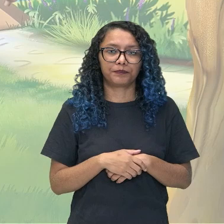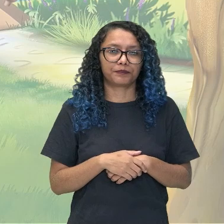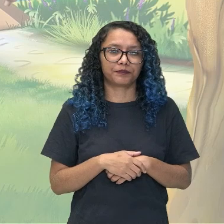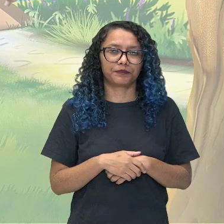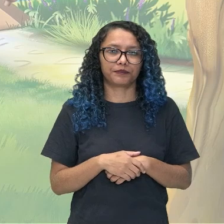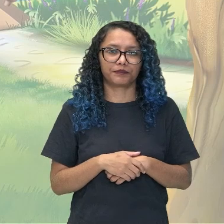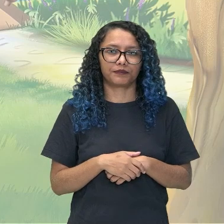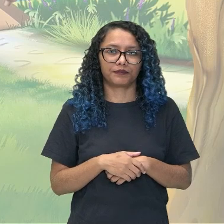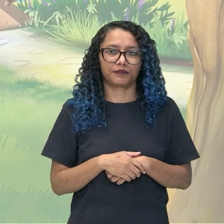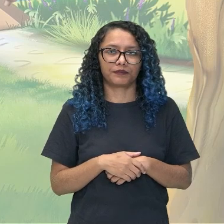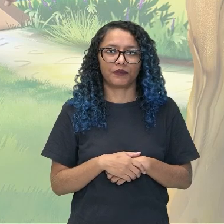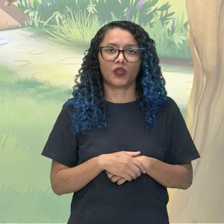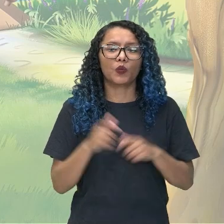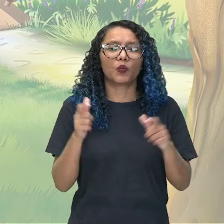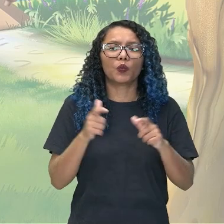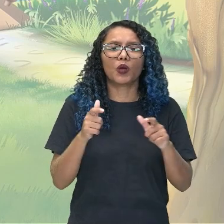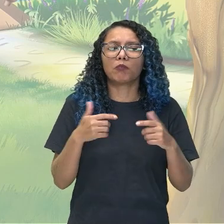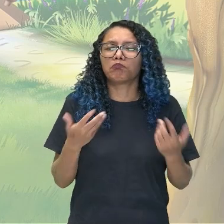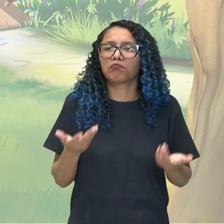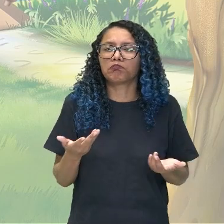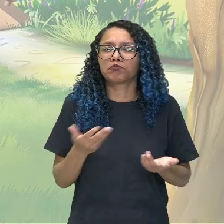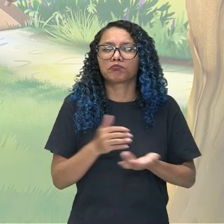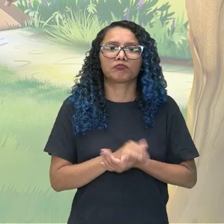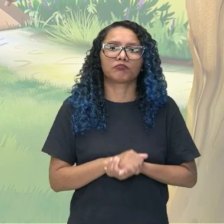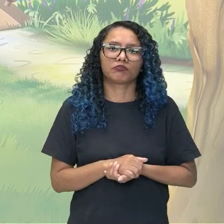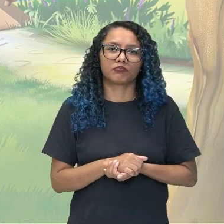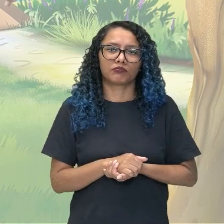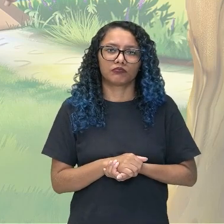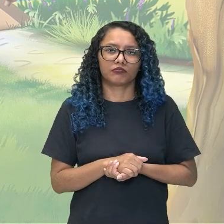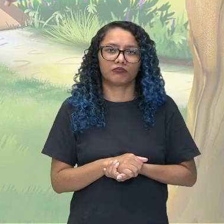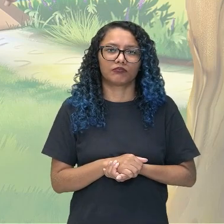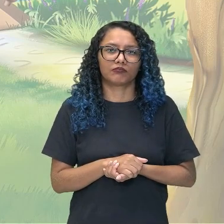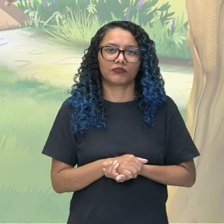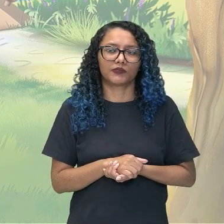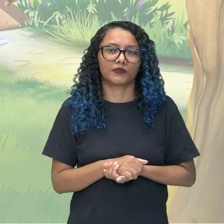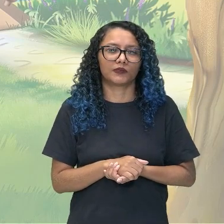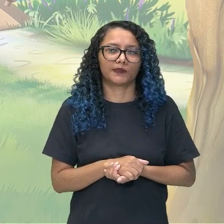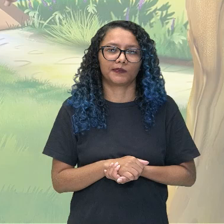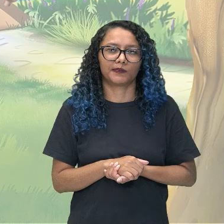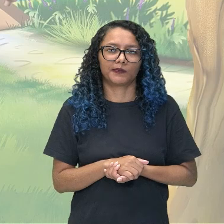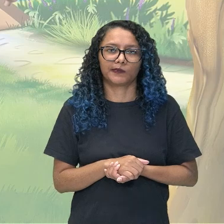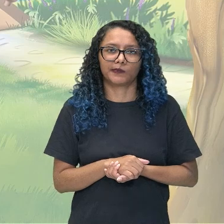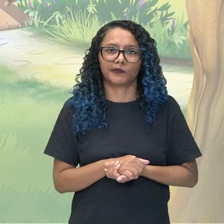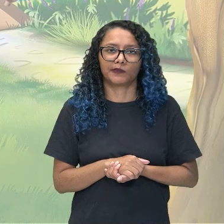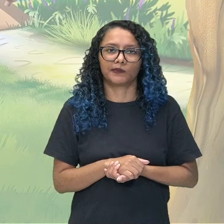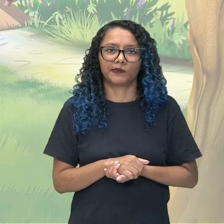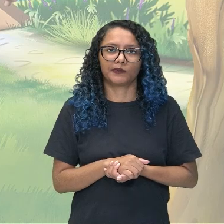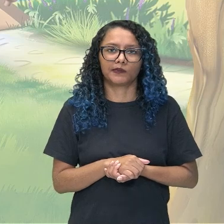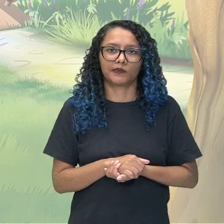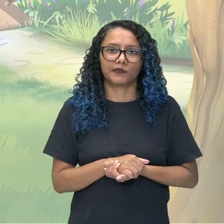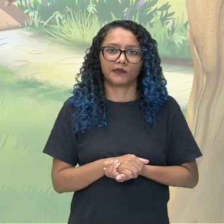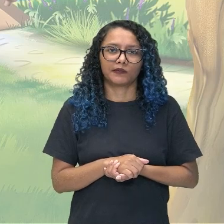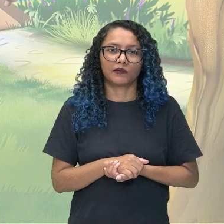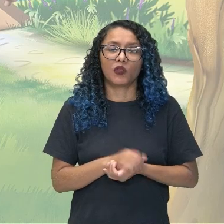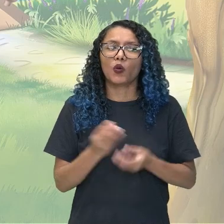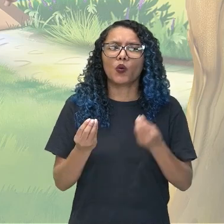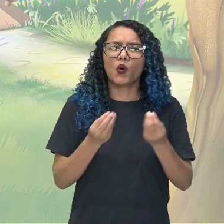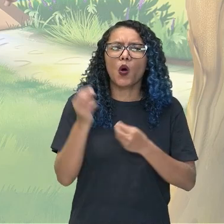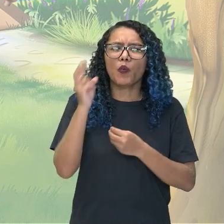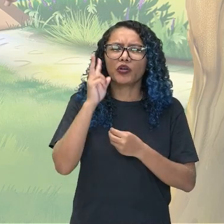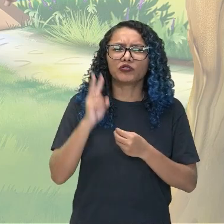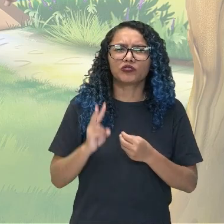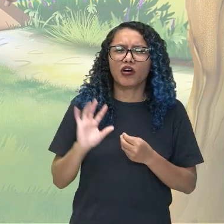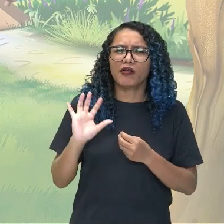Y el espacio, el espacio de las aventuras de Alicia. Entonces, la historia se desarrolla